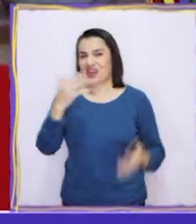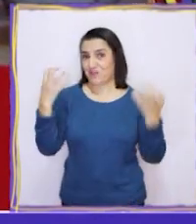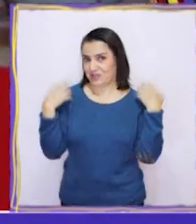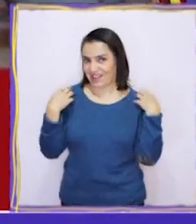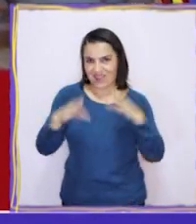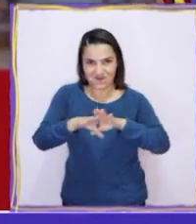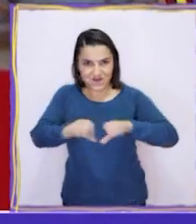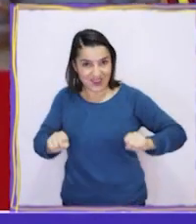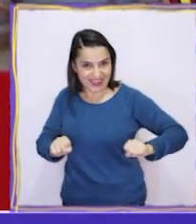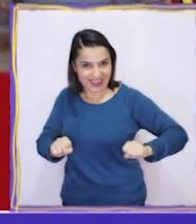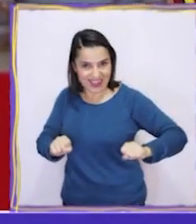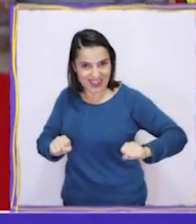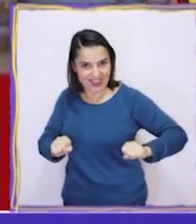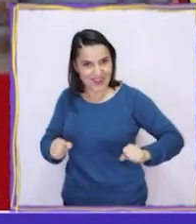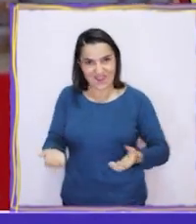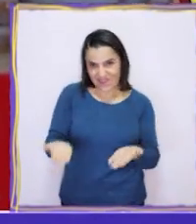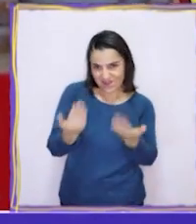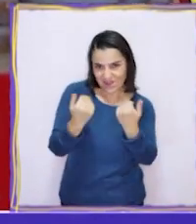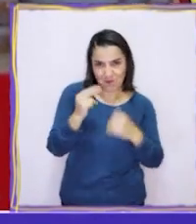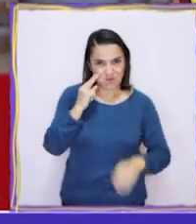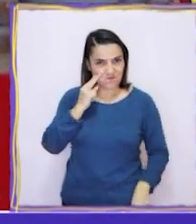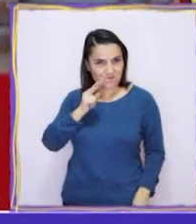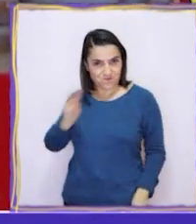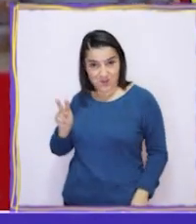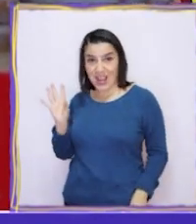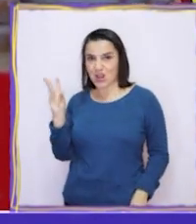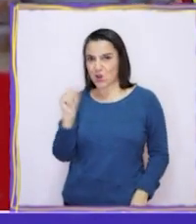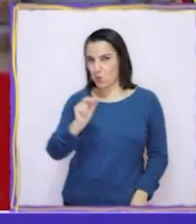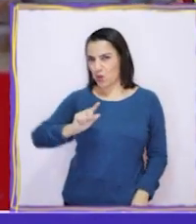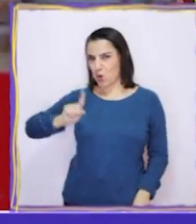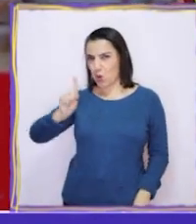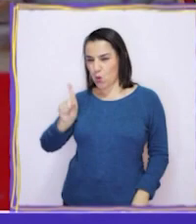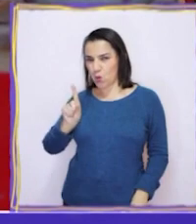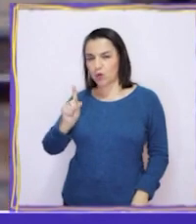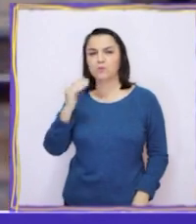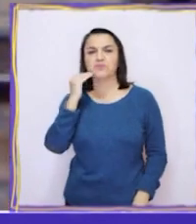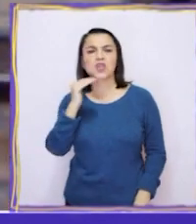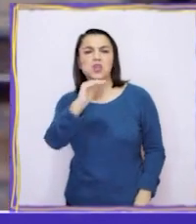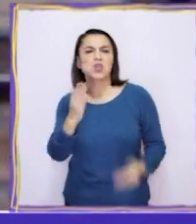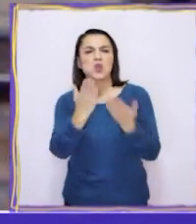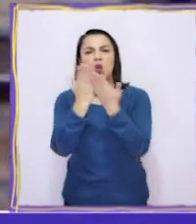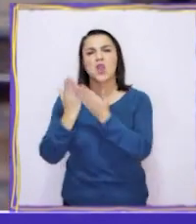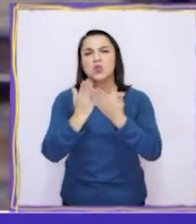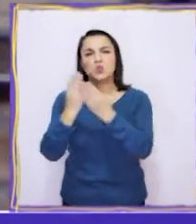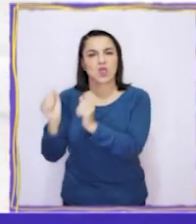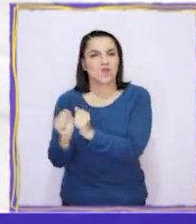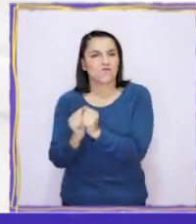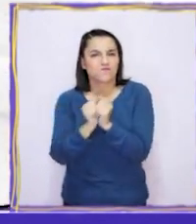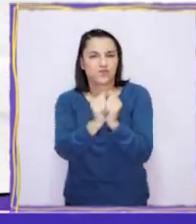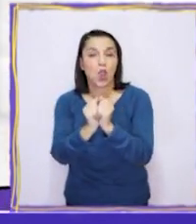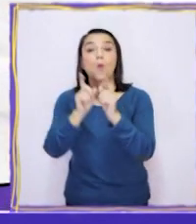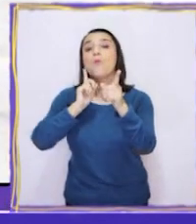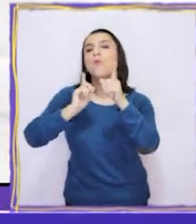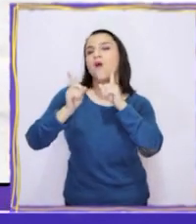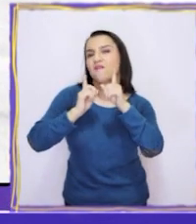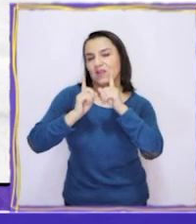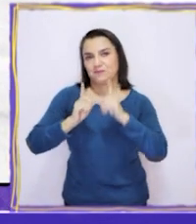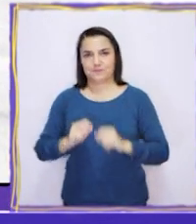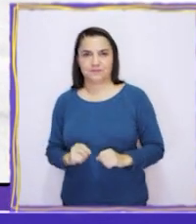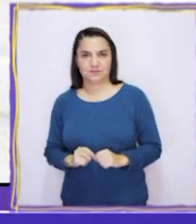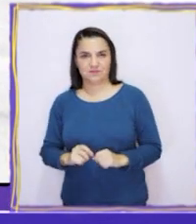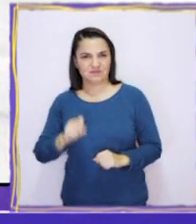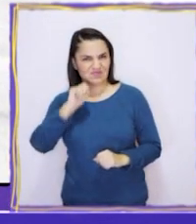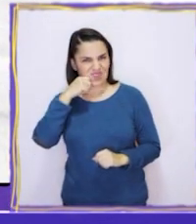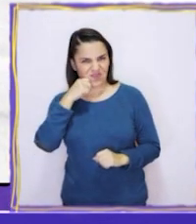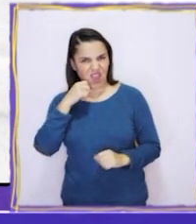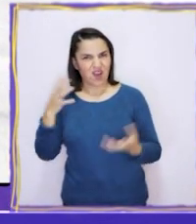haciendo. ¿Preparados? ¡Vamos! Número uno. Niños que estudian juntos para una prueba.